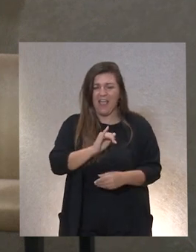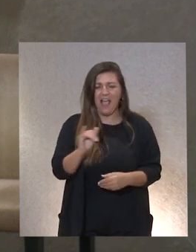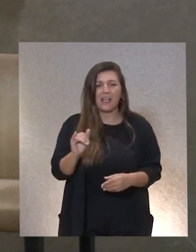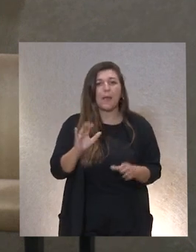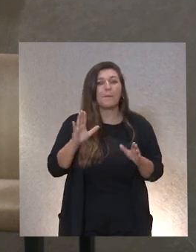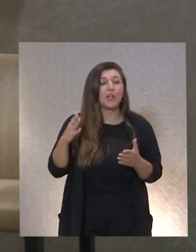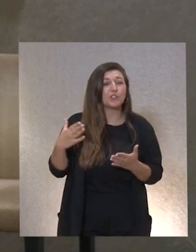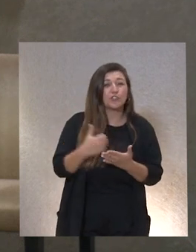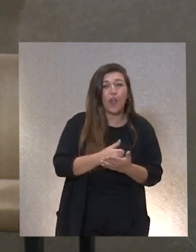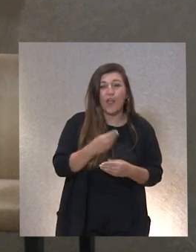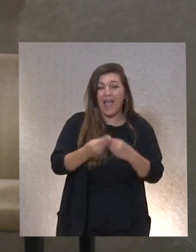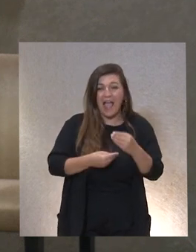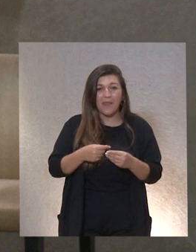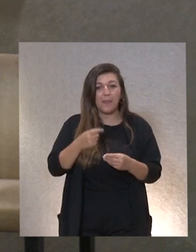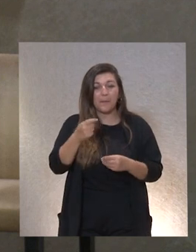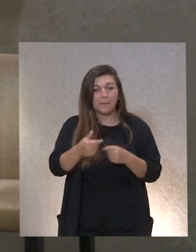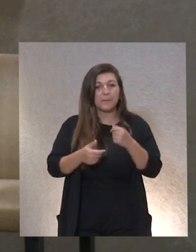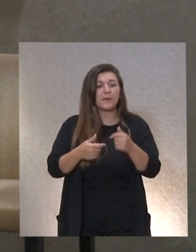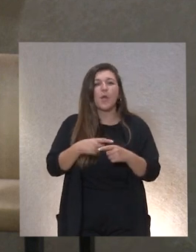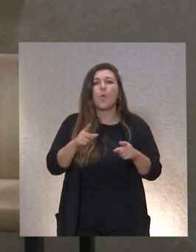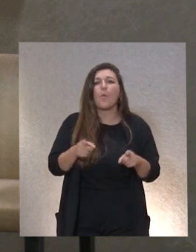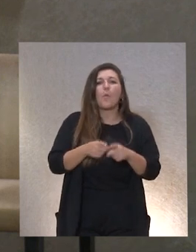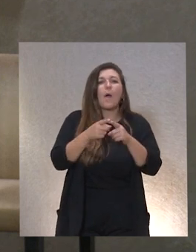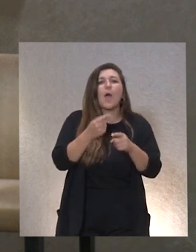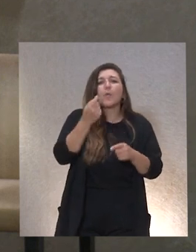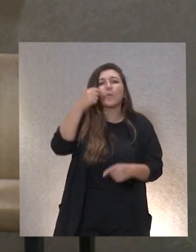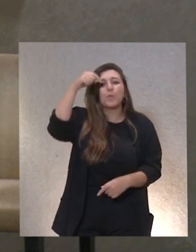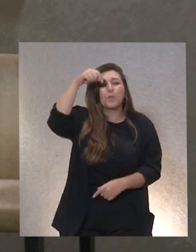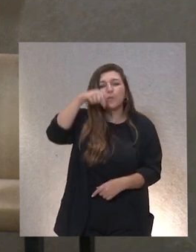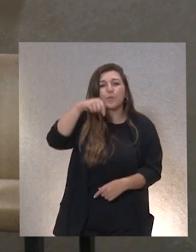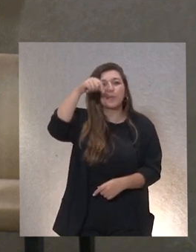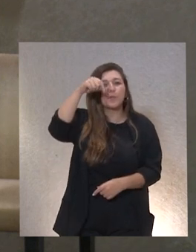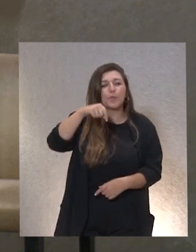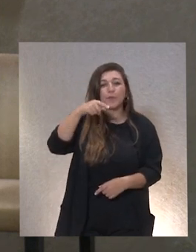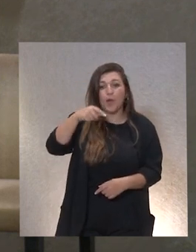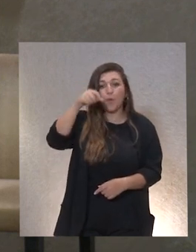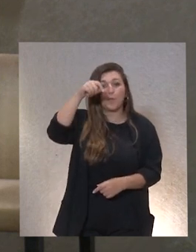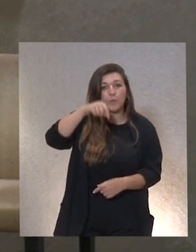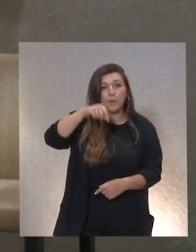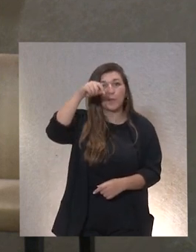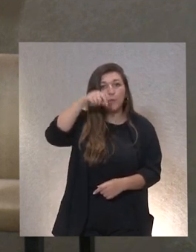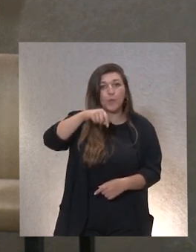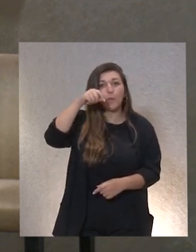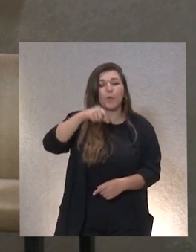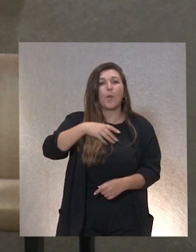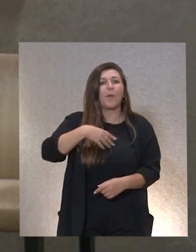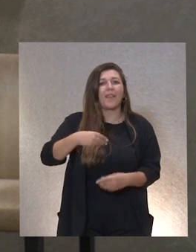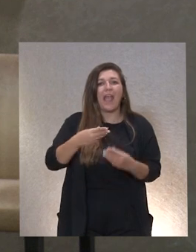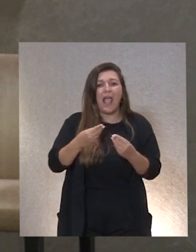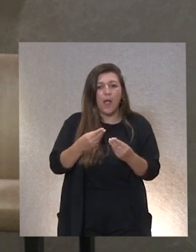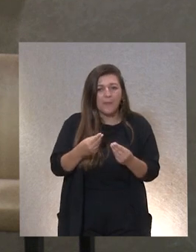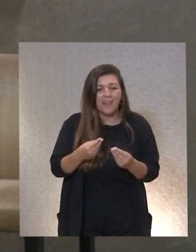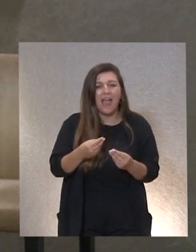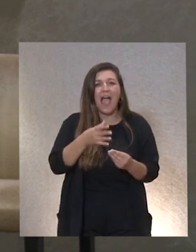todo lo que se va haciendo da igual aunque sea una gota lo comentábamos antes la gota se puede convertir en humedad en